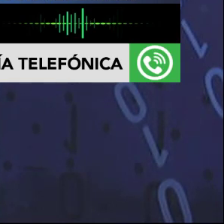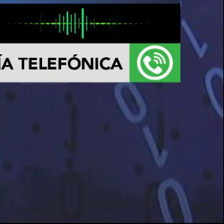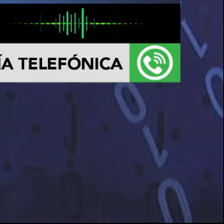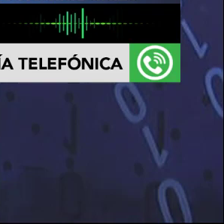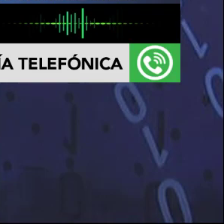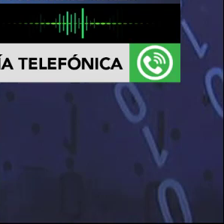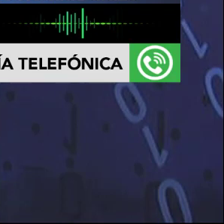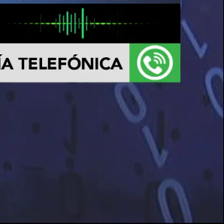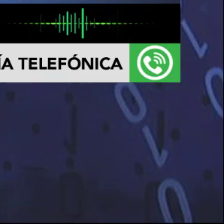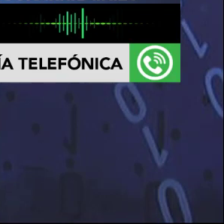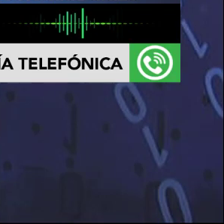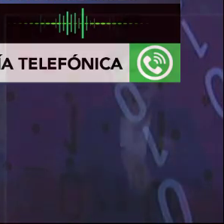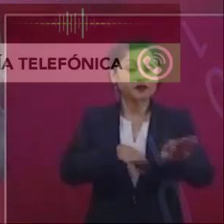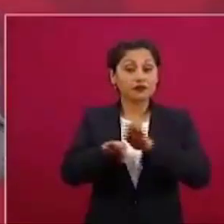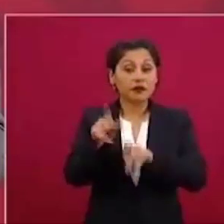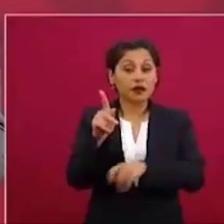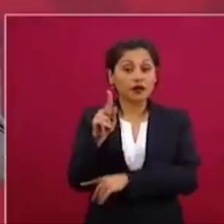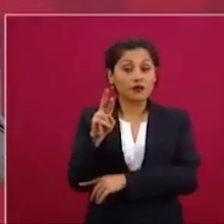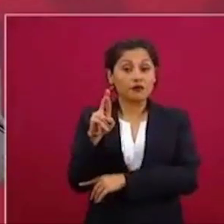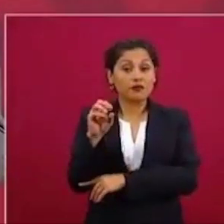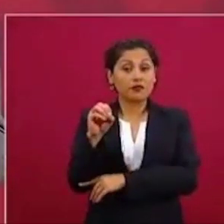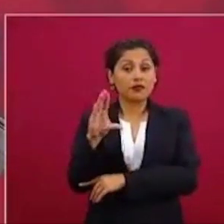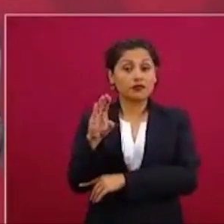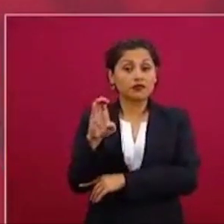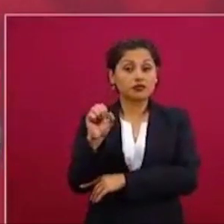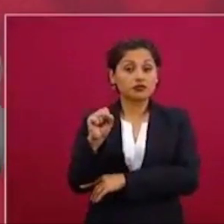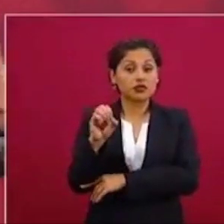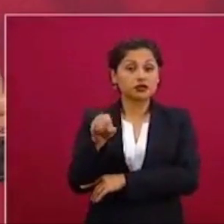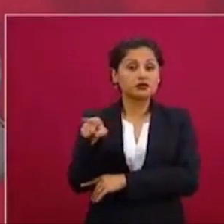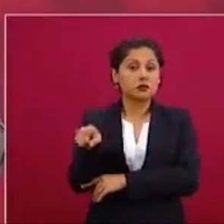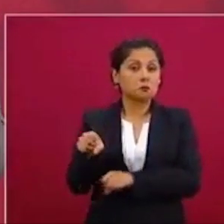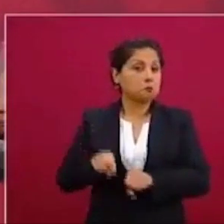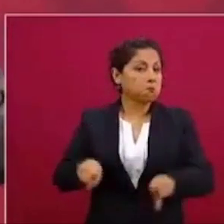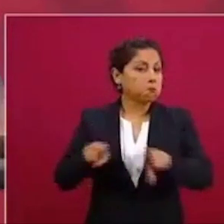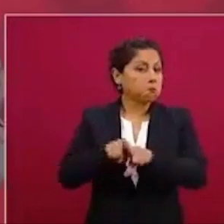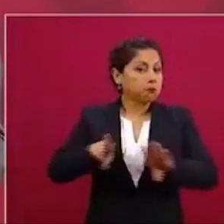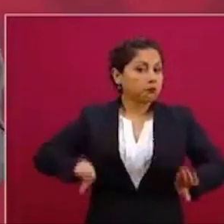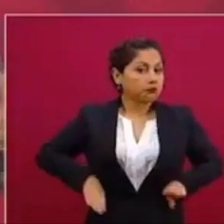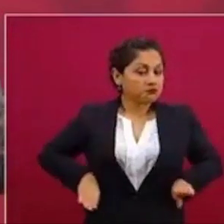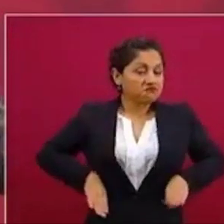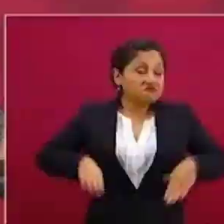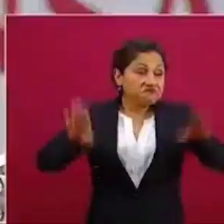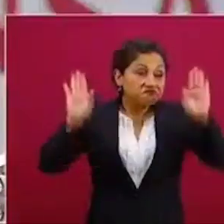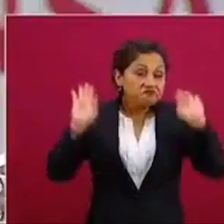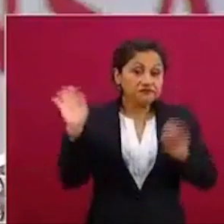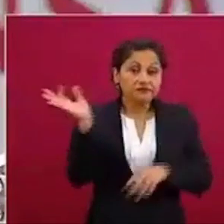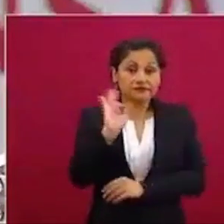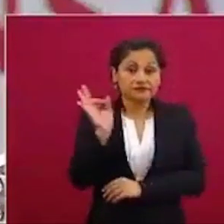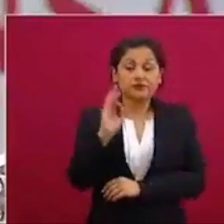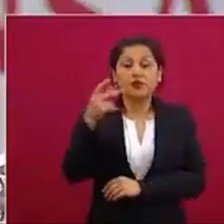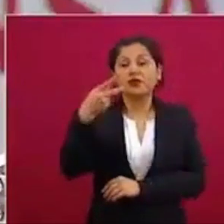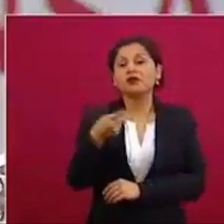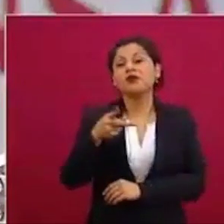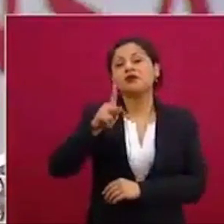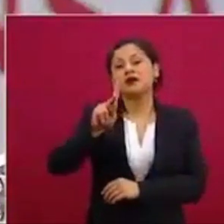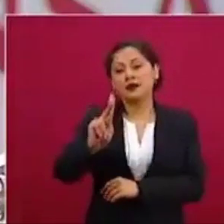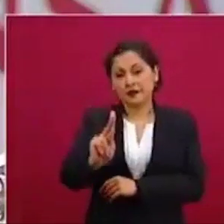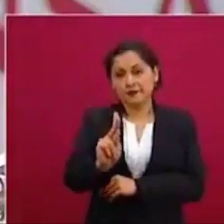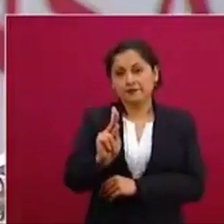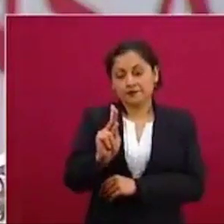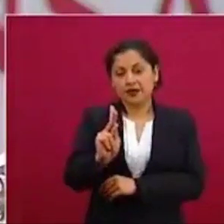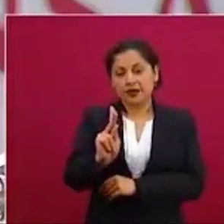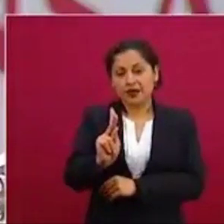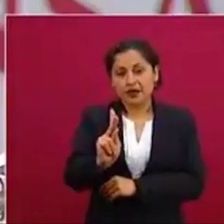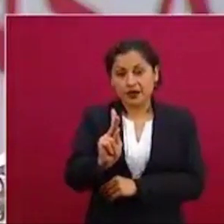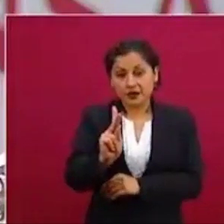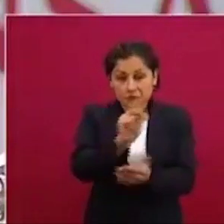así lo dijo hoy en la mañanera. Pero los mejores medios escritos